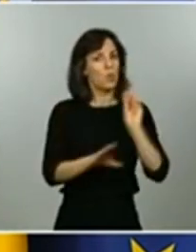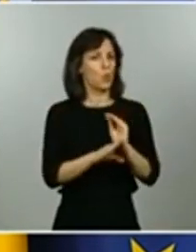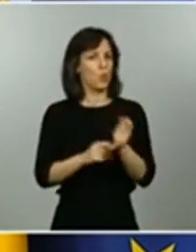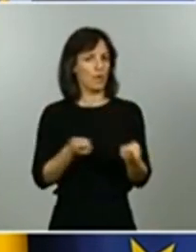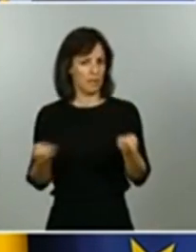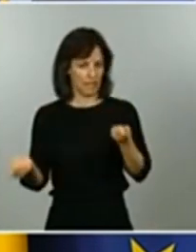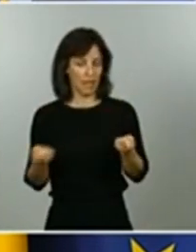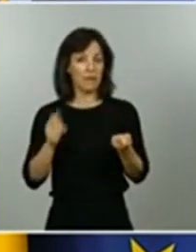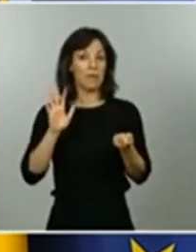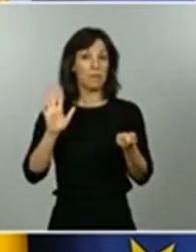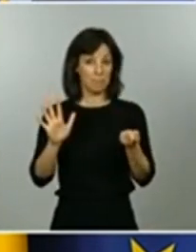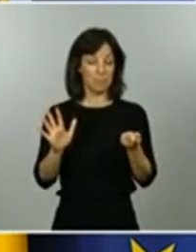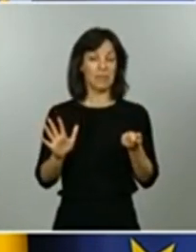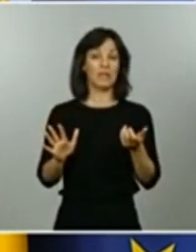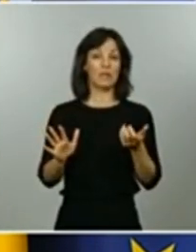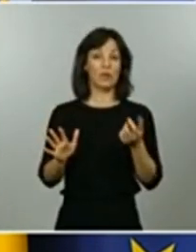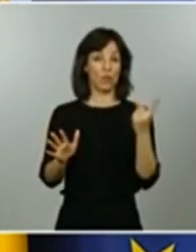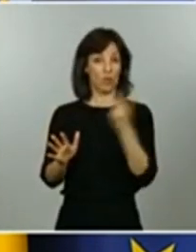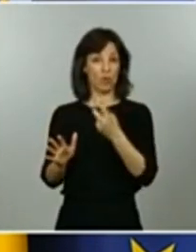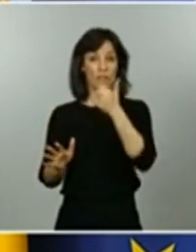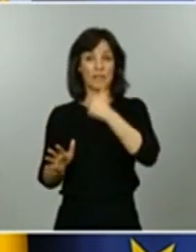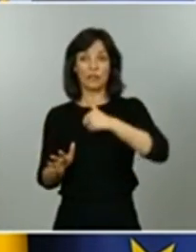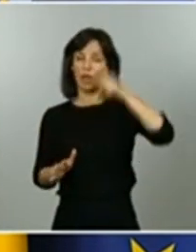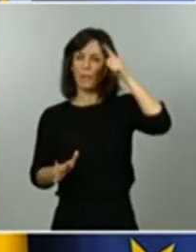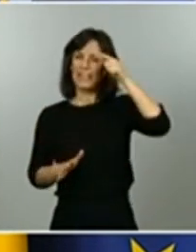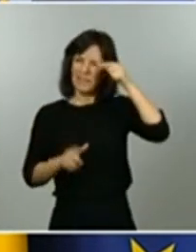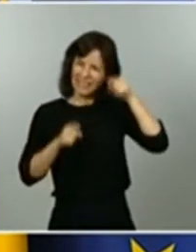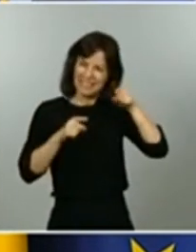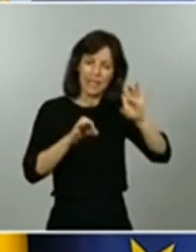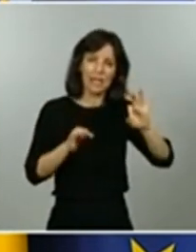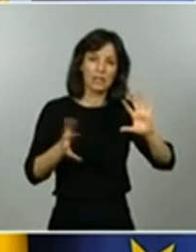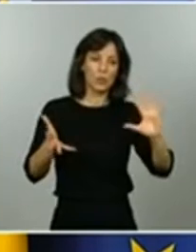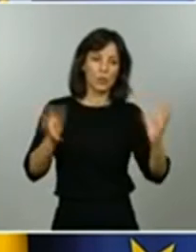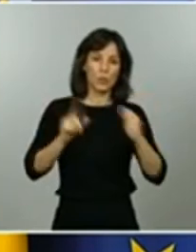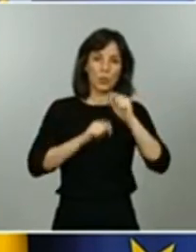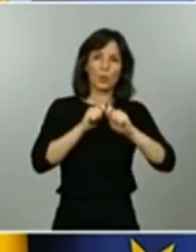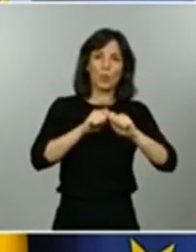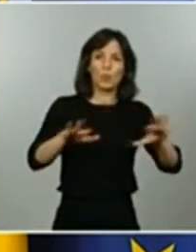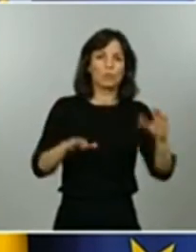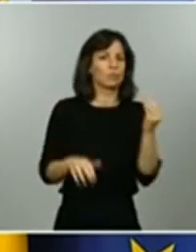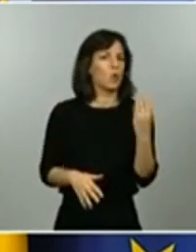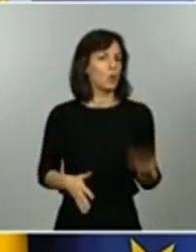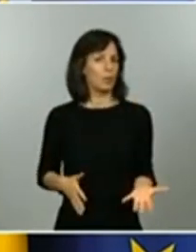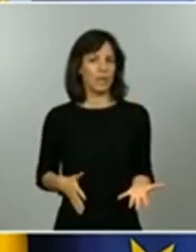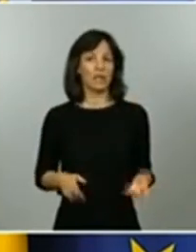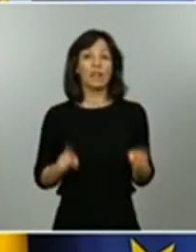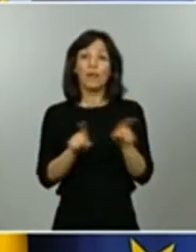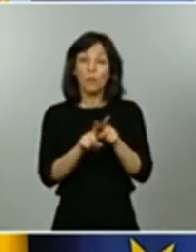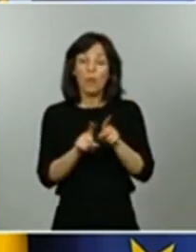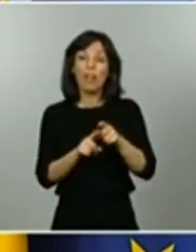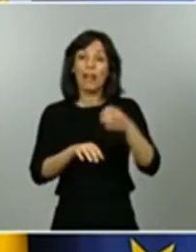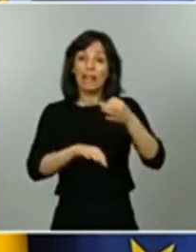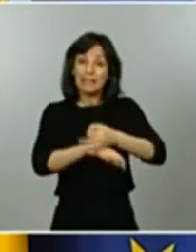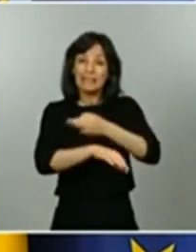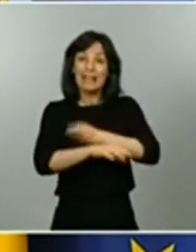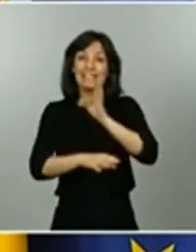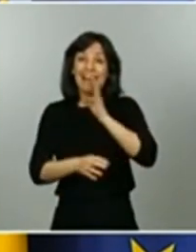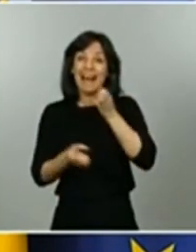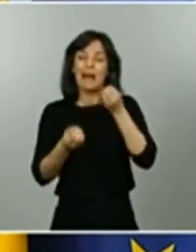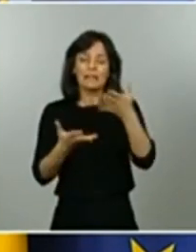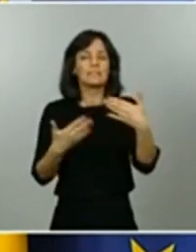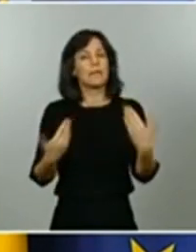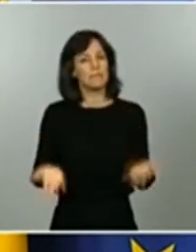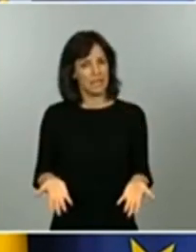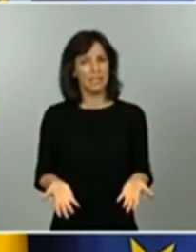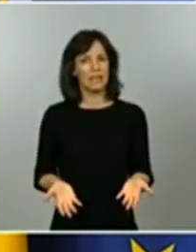la epidemia en ambos y en concreto en Melilla ha sido también muy favorable como lo ha sido en algunas de las islas que he mencionado antes yo creo que por ese